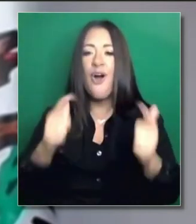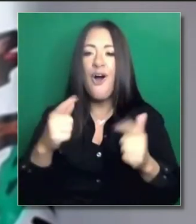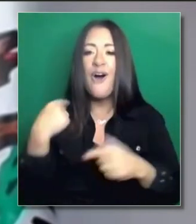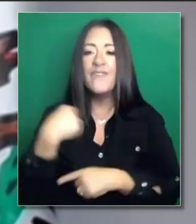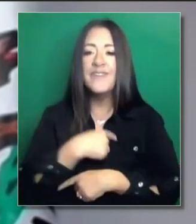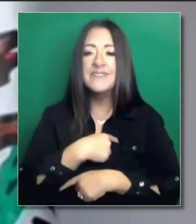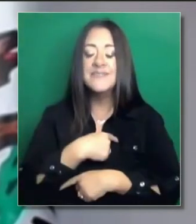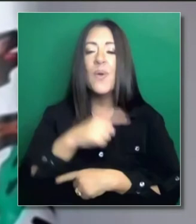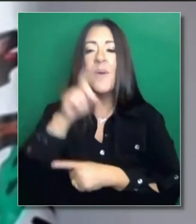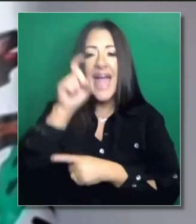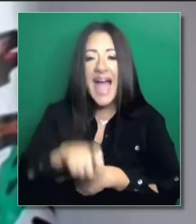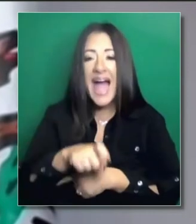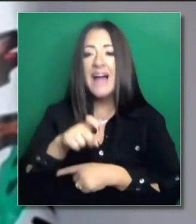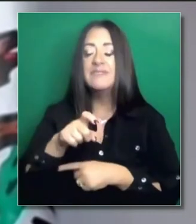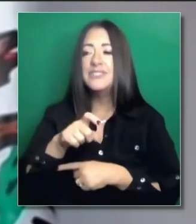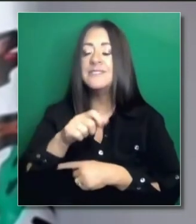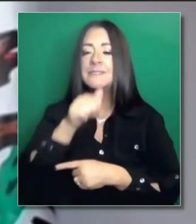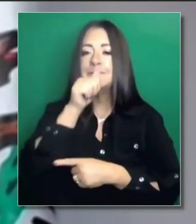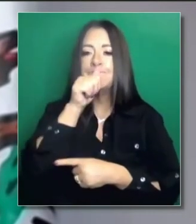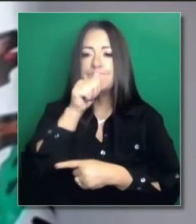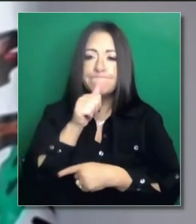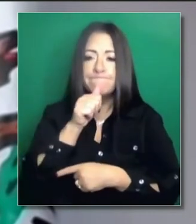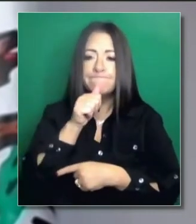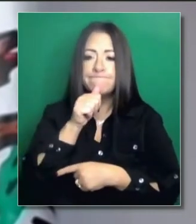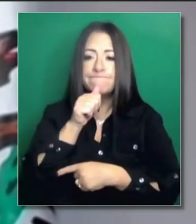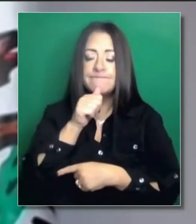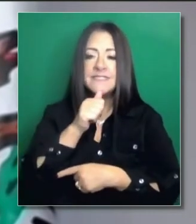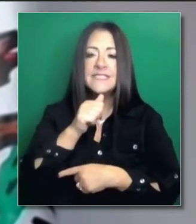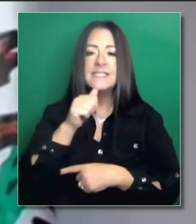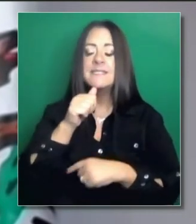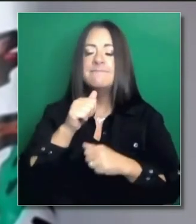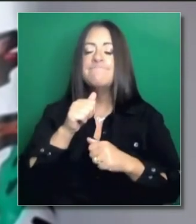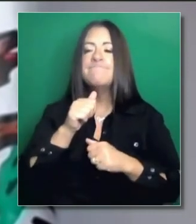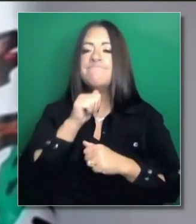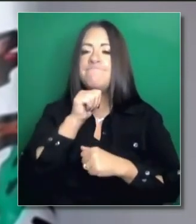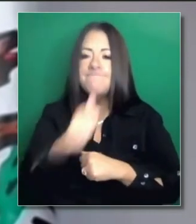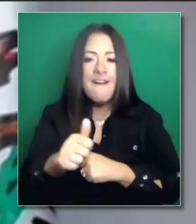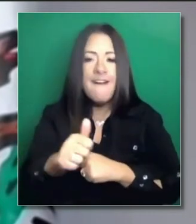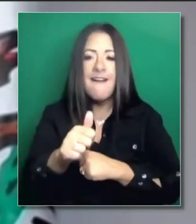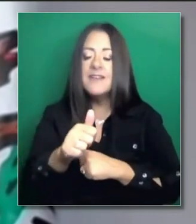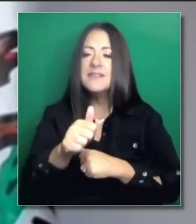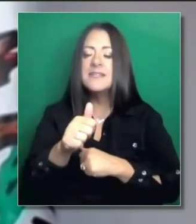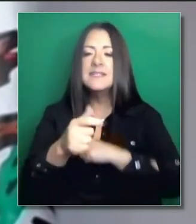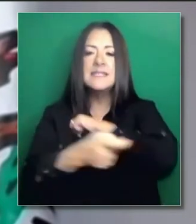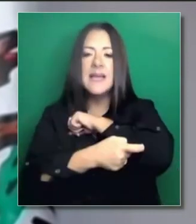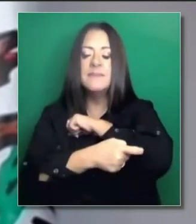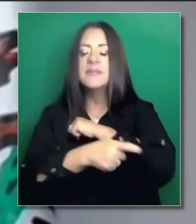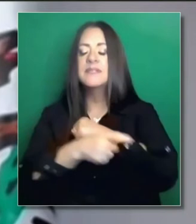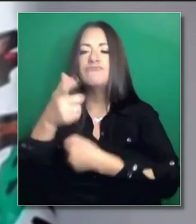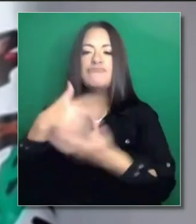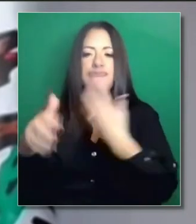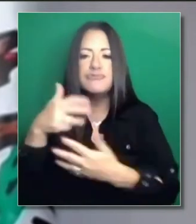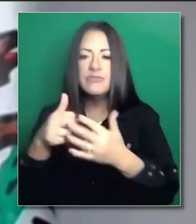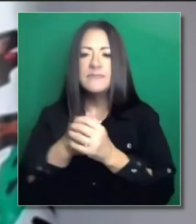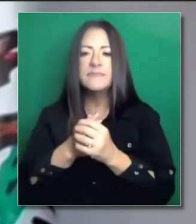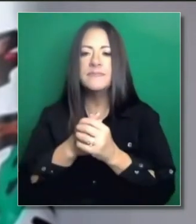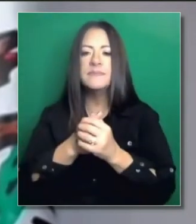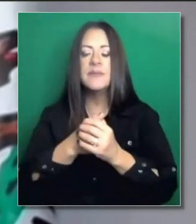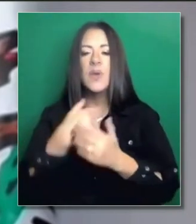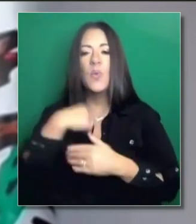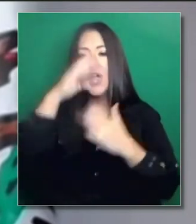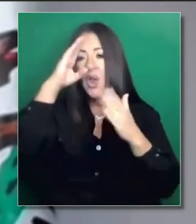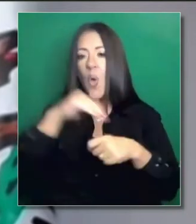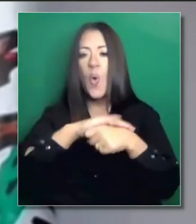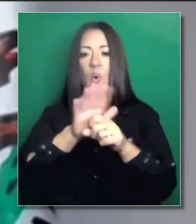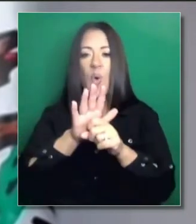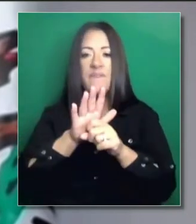que hemos dicho que vamos a hacer. Vamos a tener que decidir que no nos vamos a mezclar y vamos a quedarnos